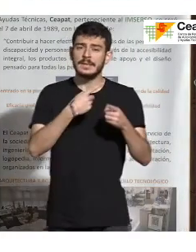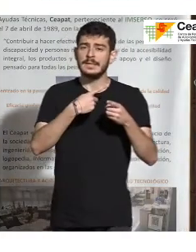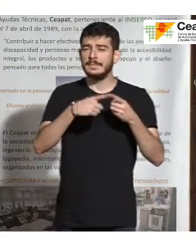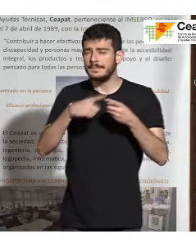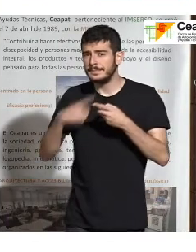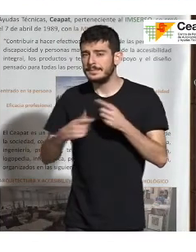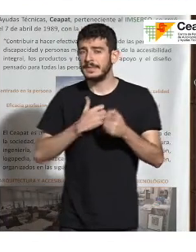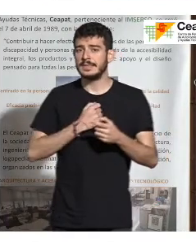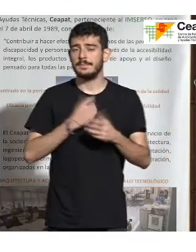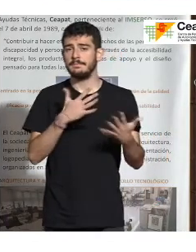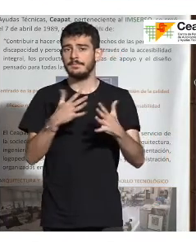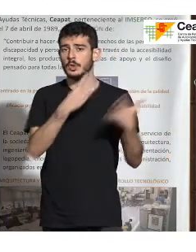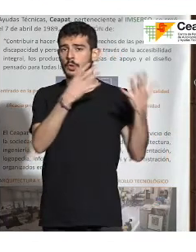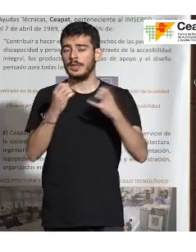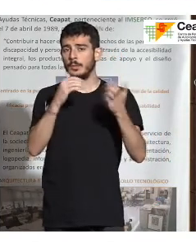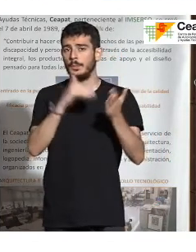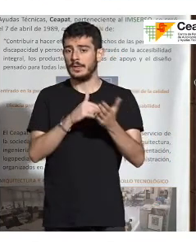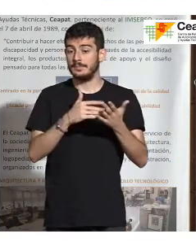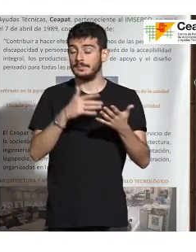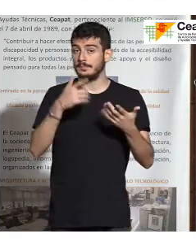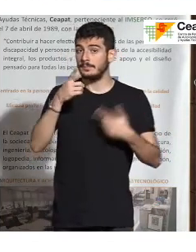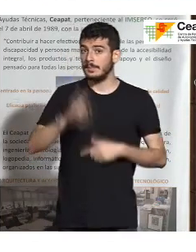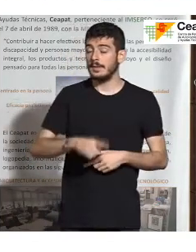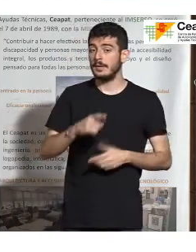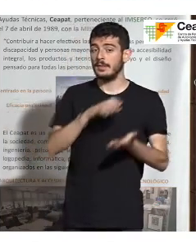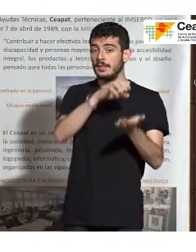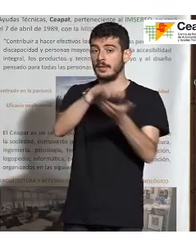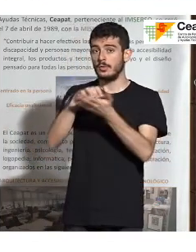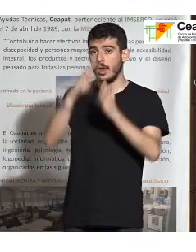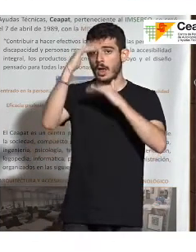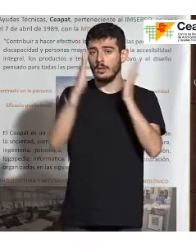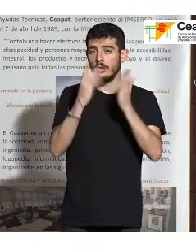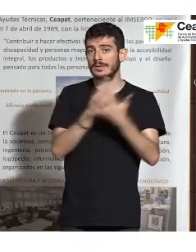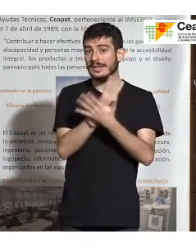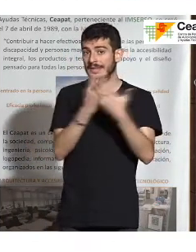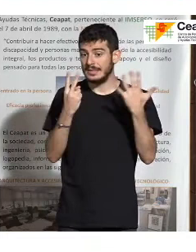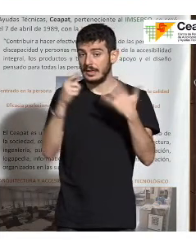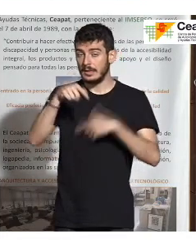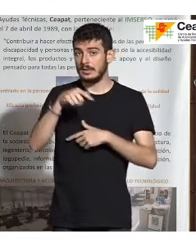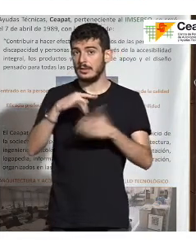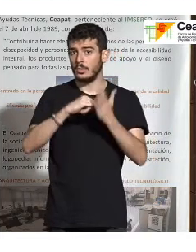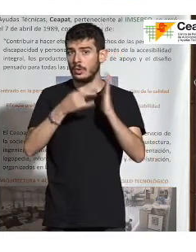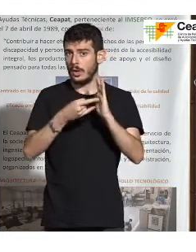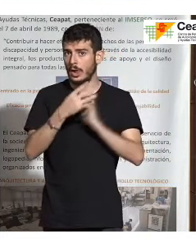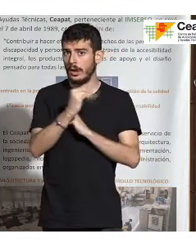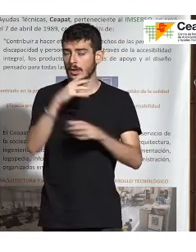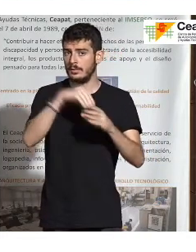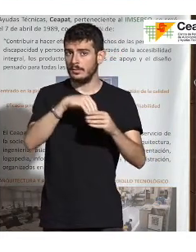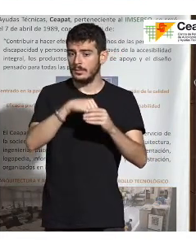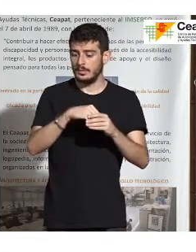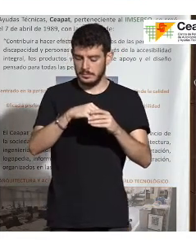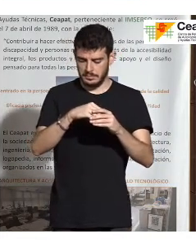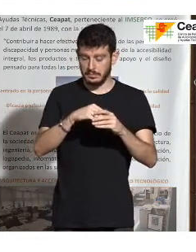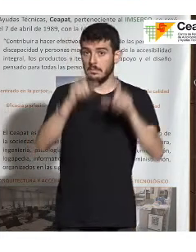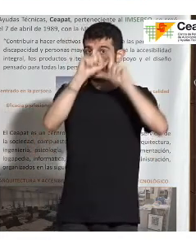Disponemos de 17 centros, alrededor de unos 17 centros de atención con nuestra tecnología, que prestan otros prestadores también de servicio